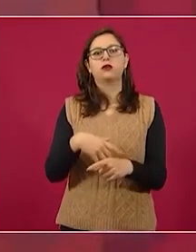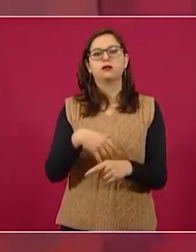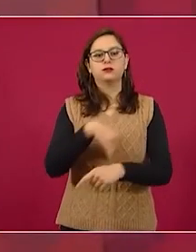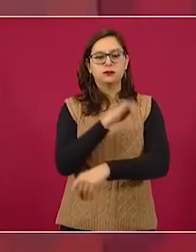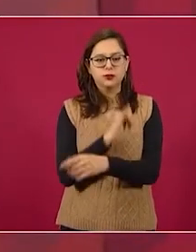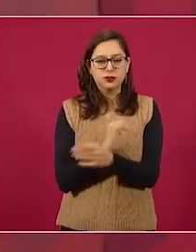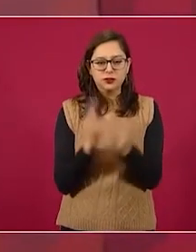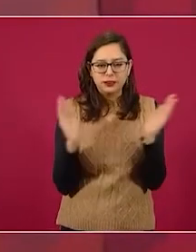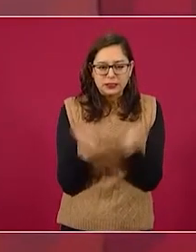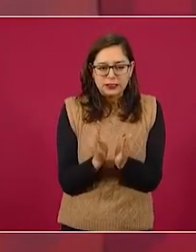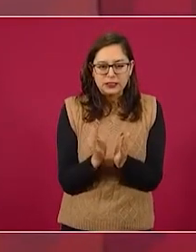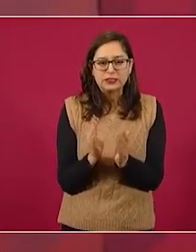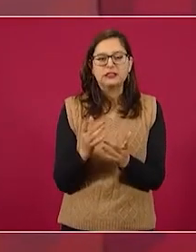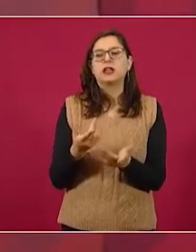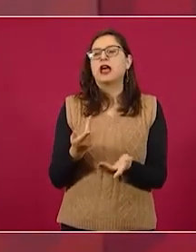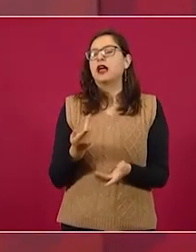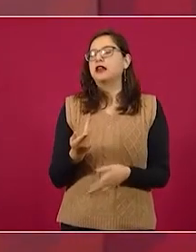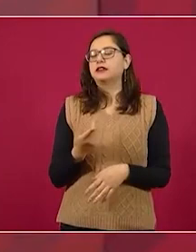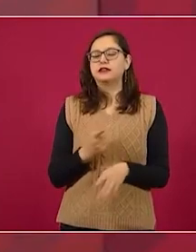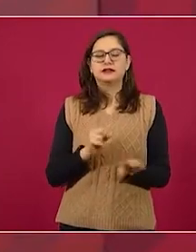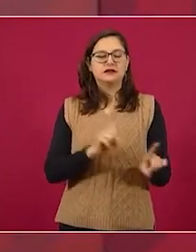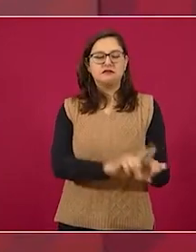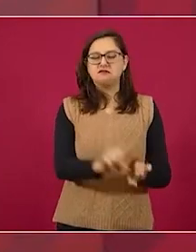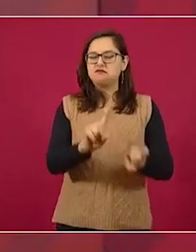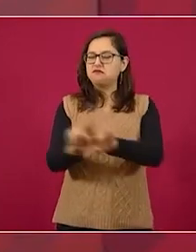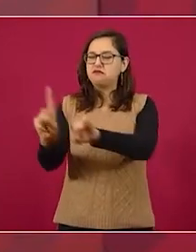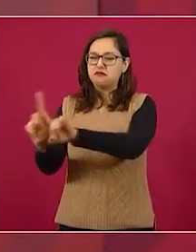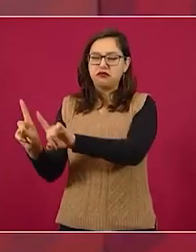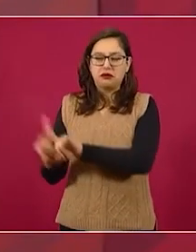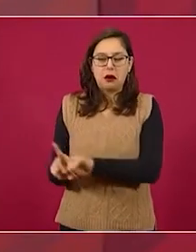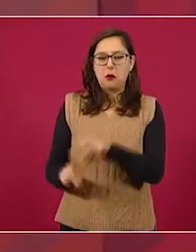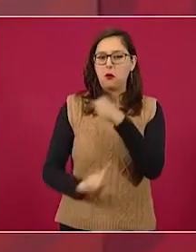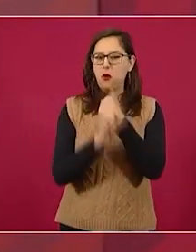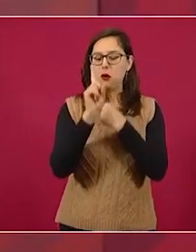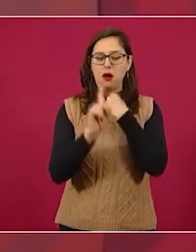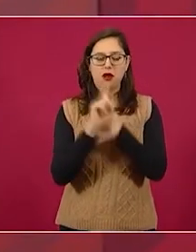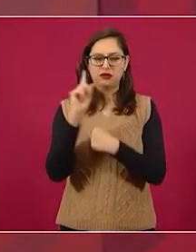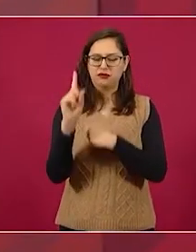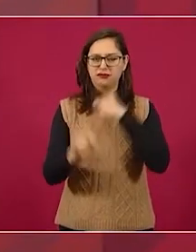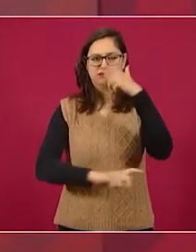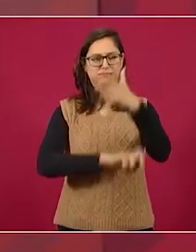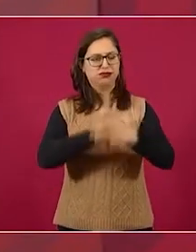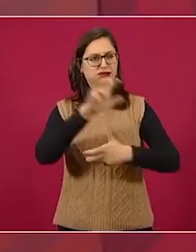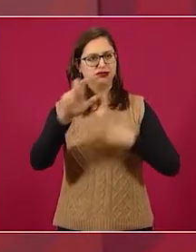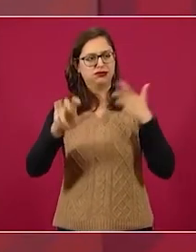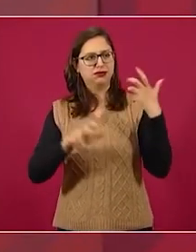siempre hay detrás un interés económico, comercial